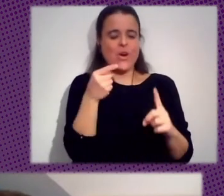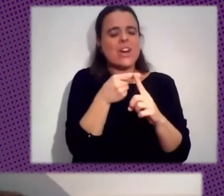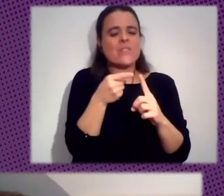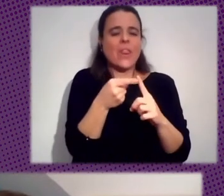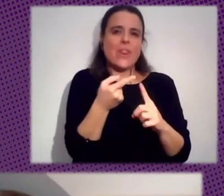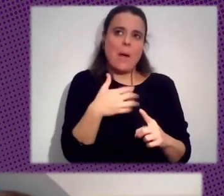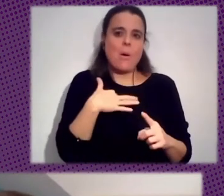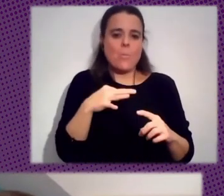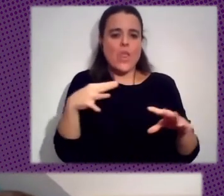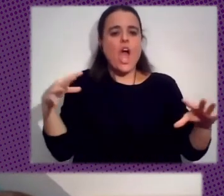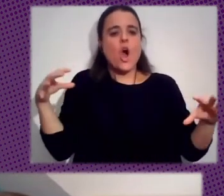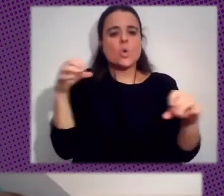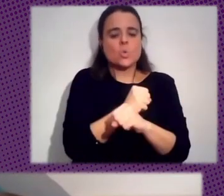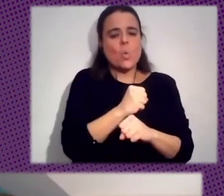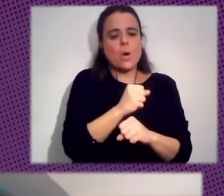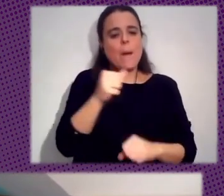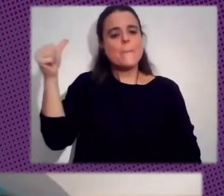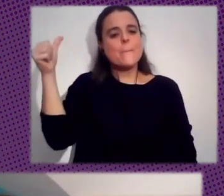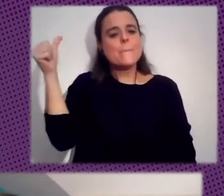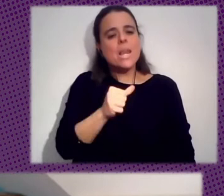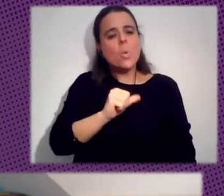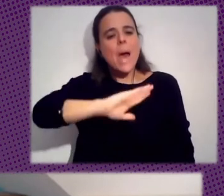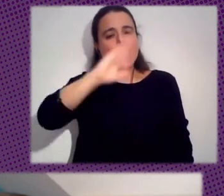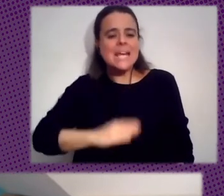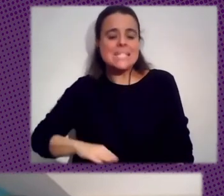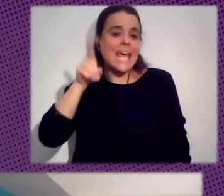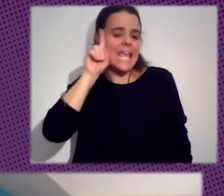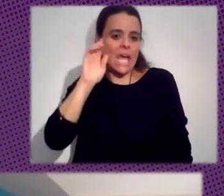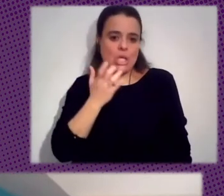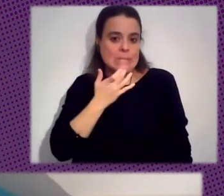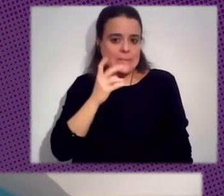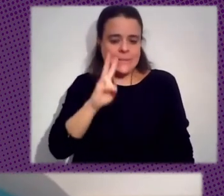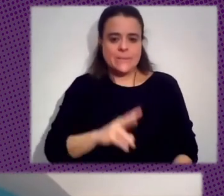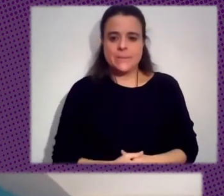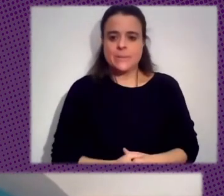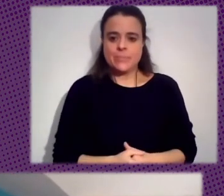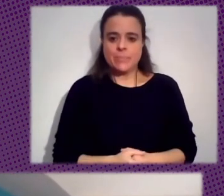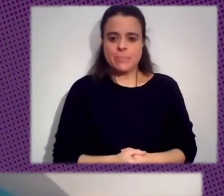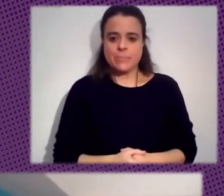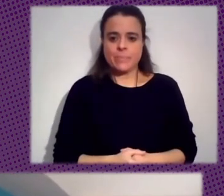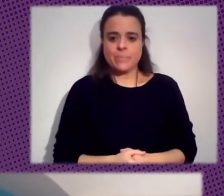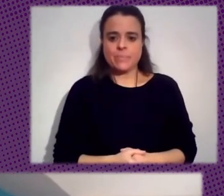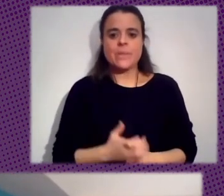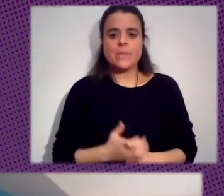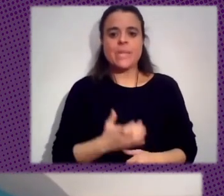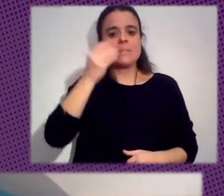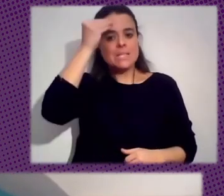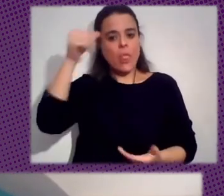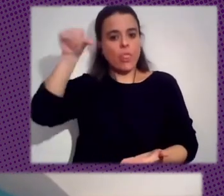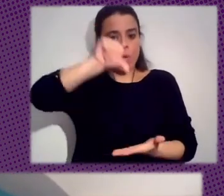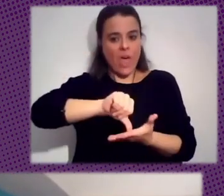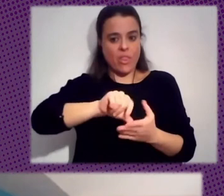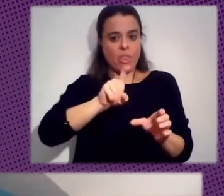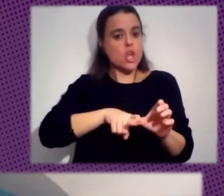Película Bacurao Brasileña Que No Sé Si La Hayan Vista Pero Bueno Si Pensamos Sobre La Ciudad No Alineada Creo Que La Ciudad